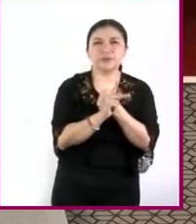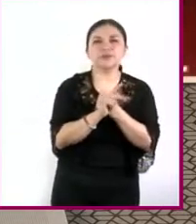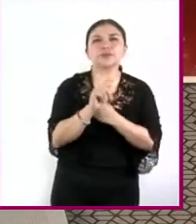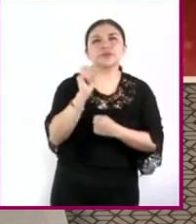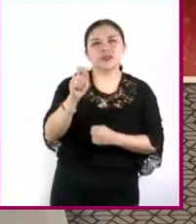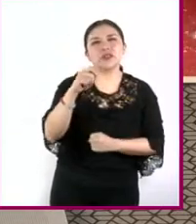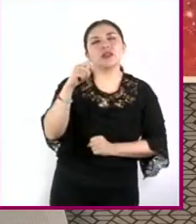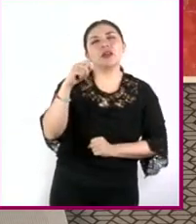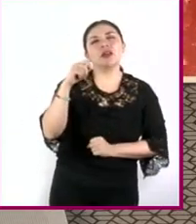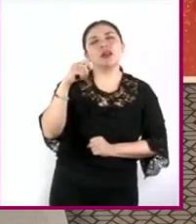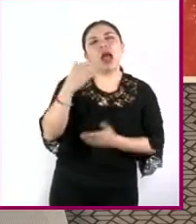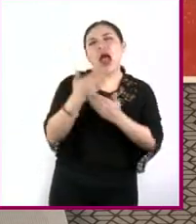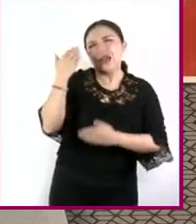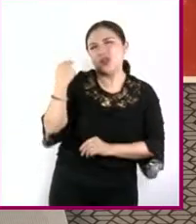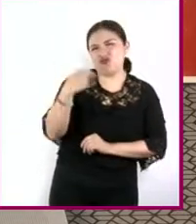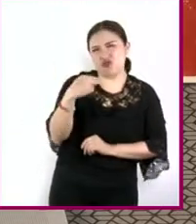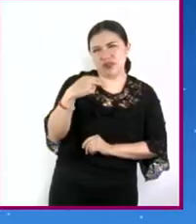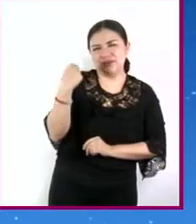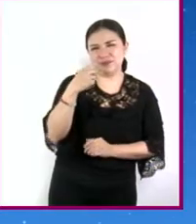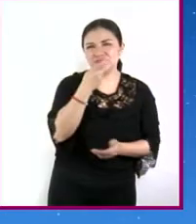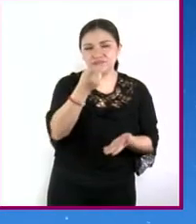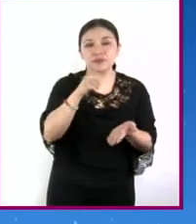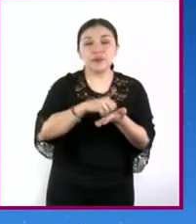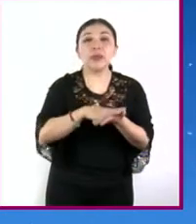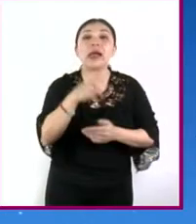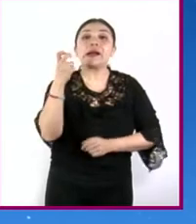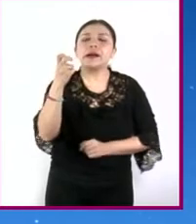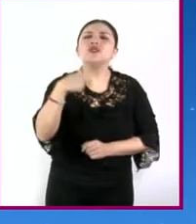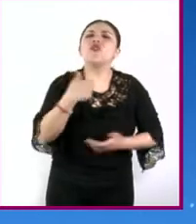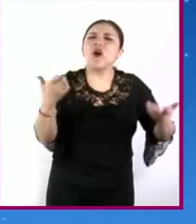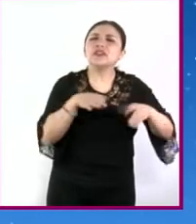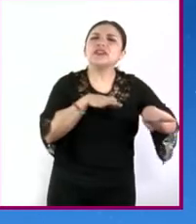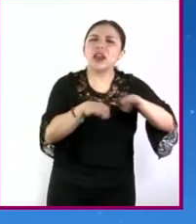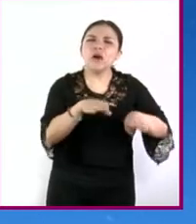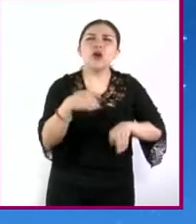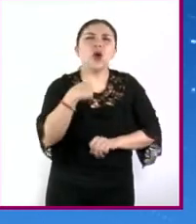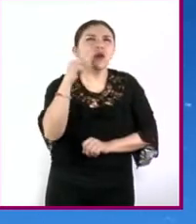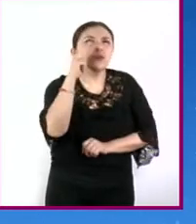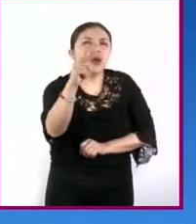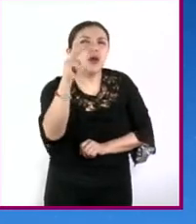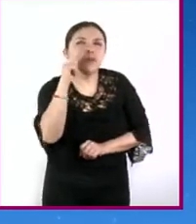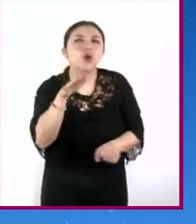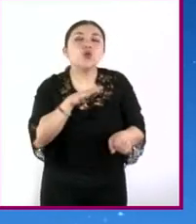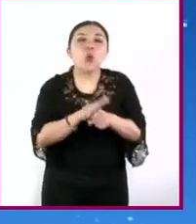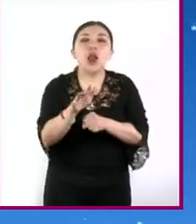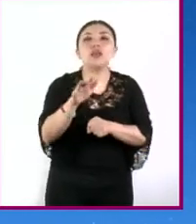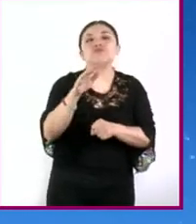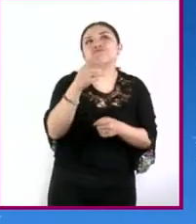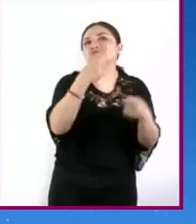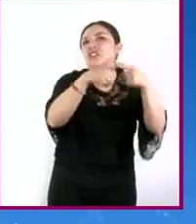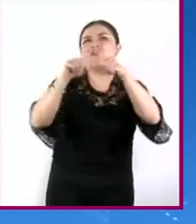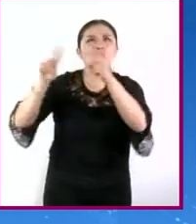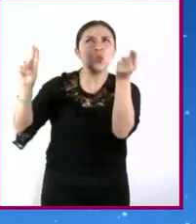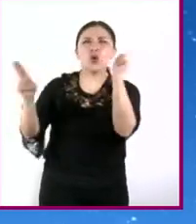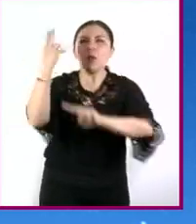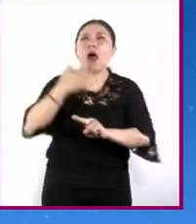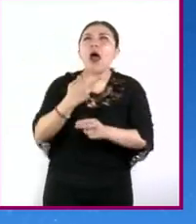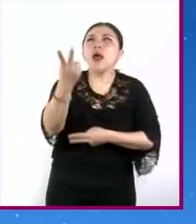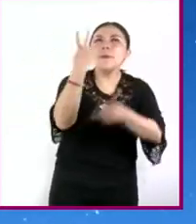hock como mencionaron anteriormente y ahí lo que hacemos es detectar la radiación que nos llega desde todos los lados del universo